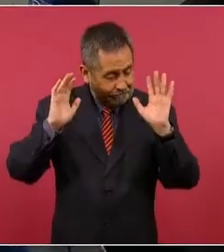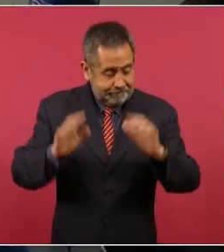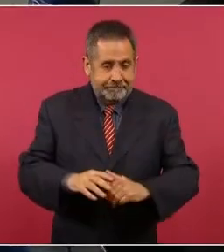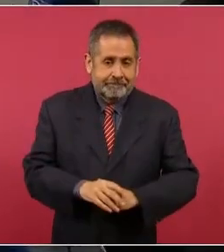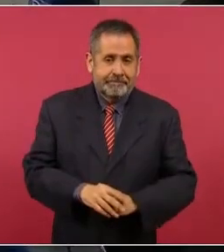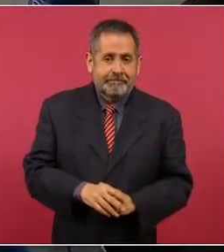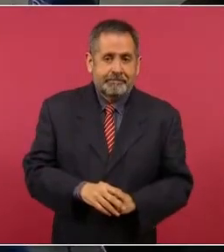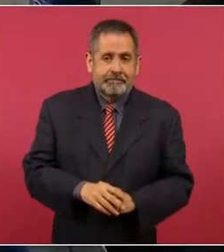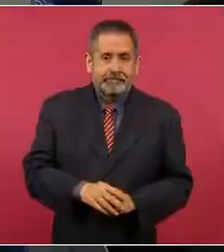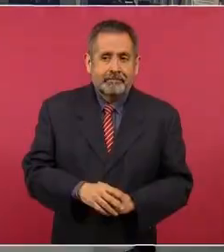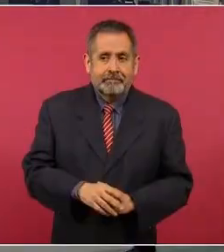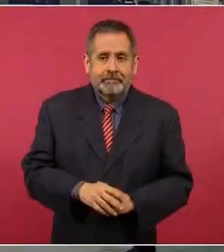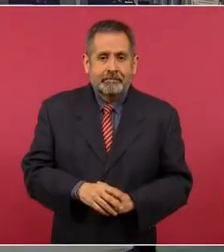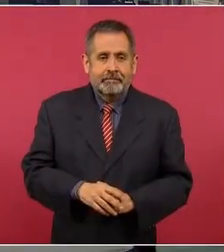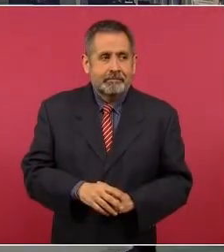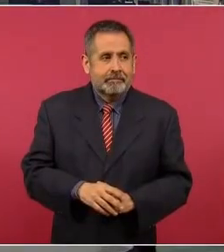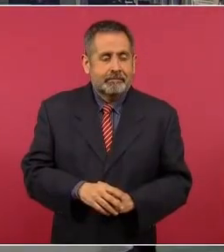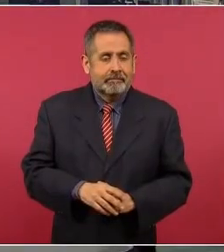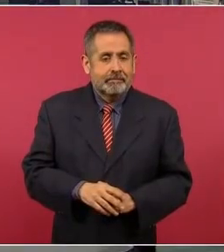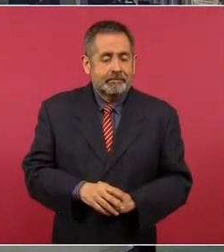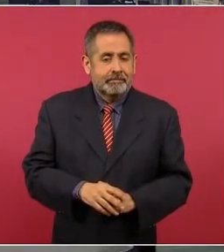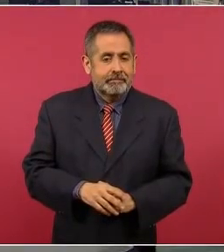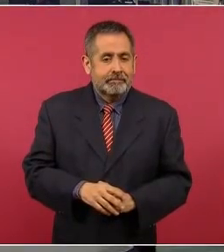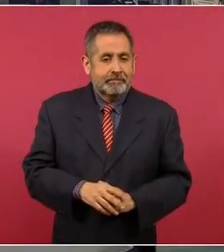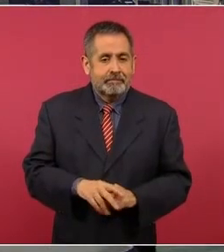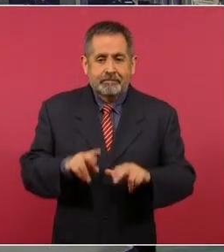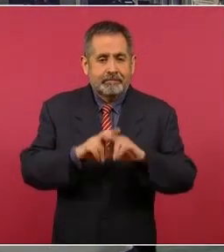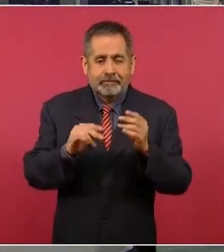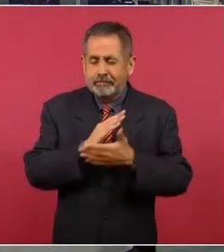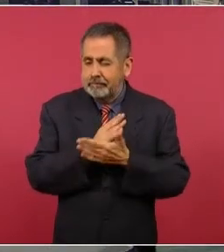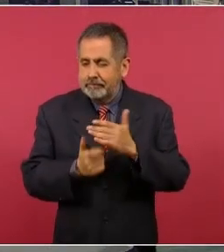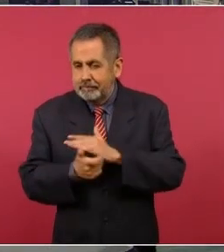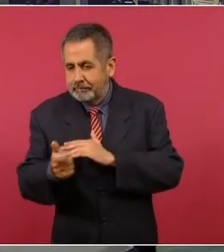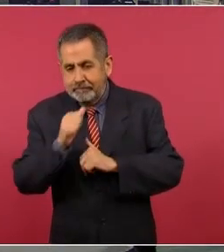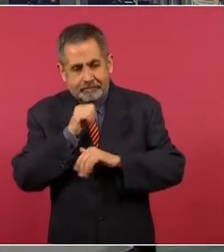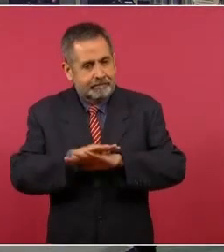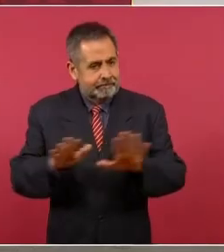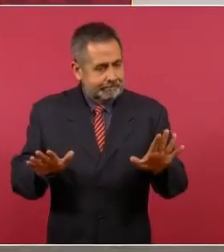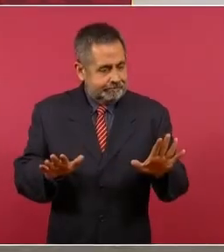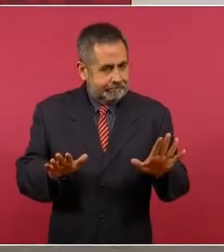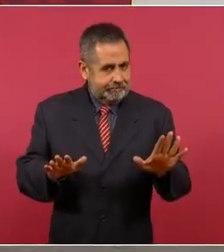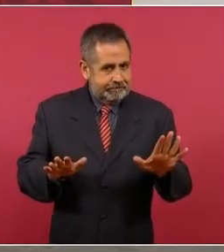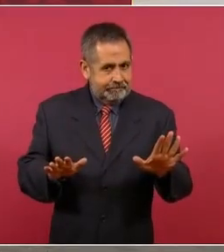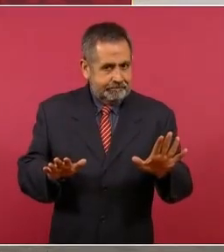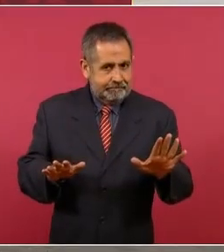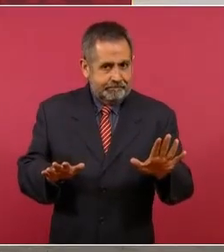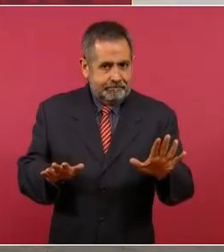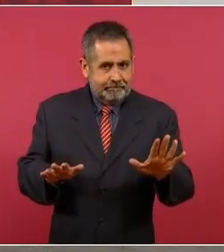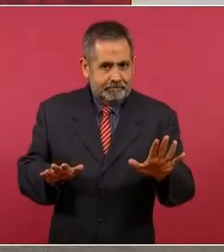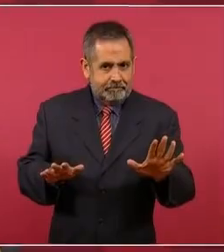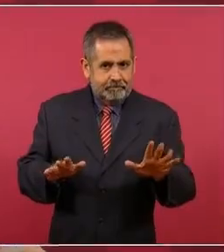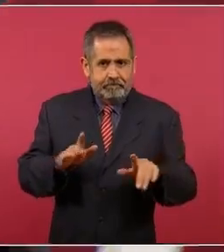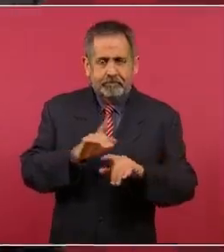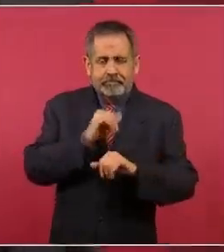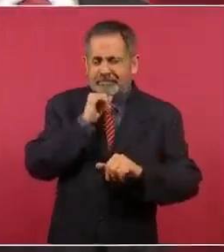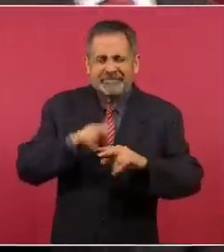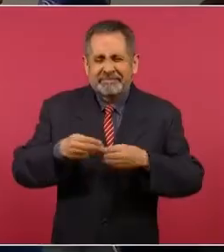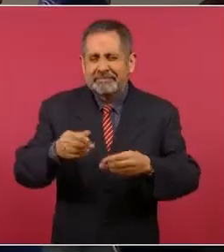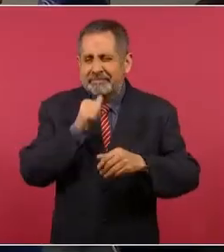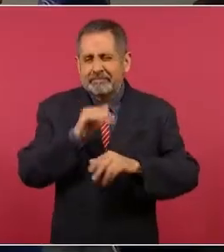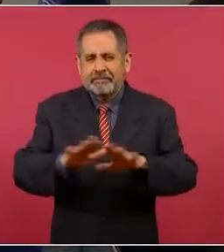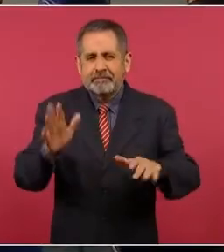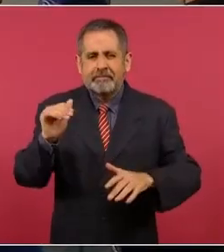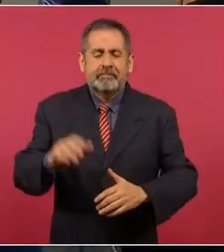ni va a haber moche, entonces ni chanchamito. robo,